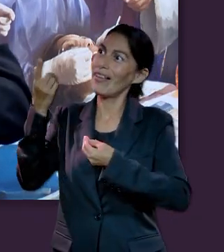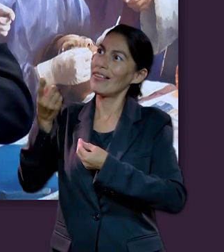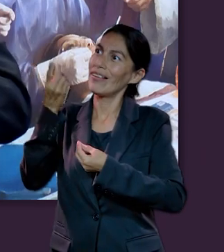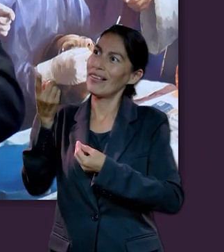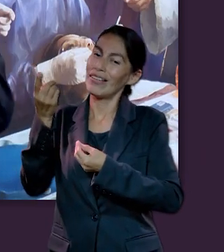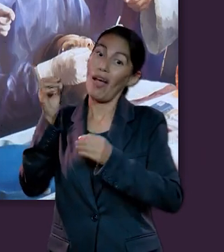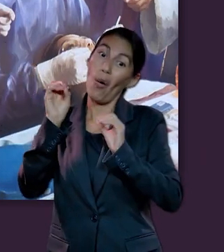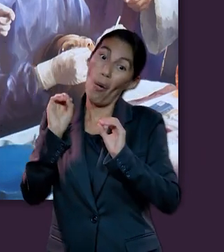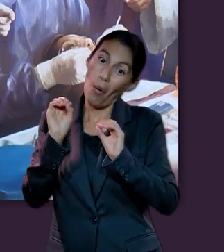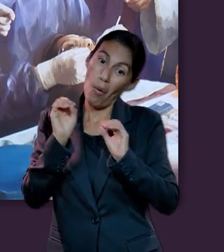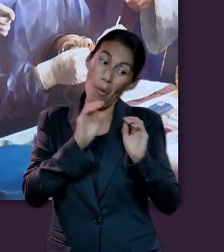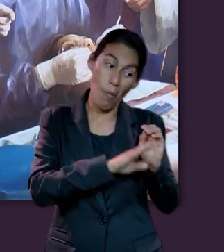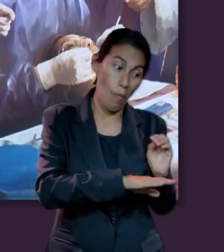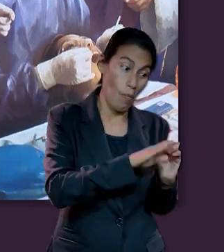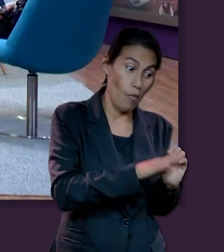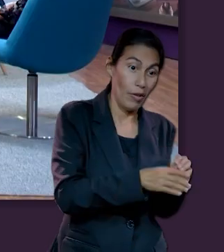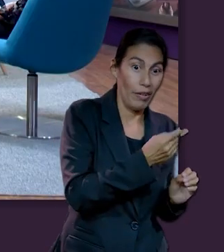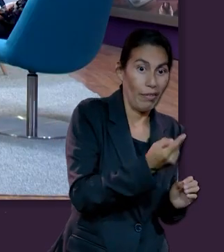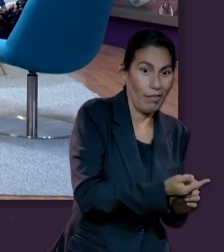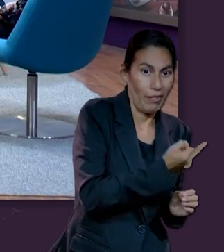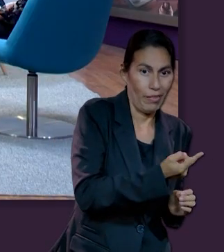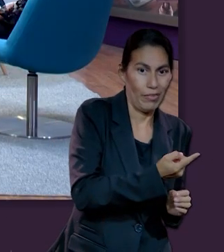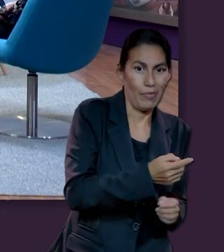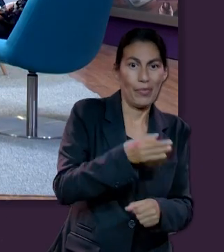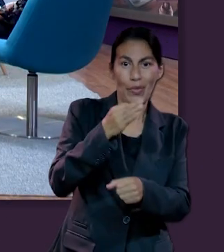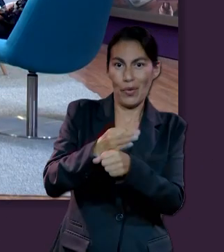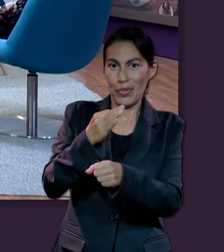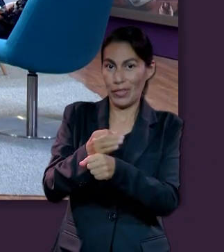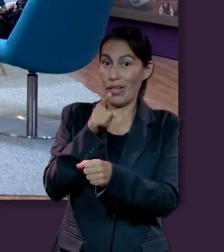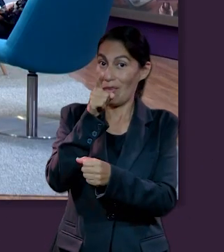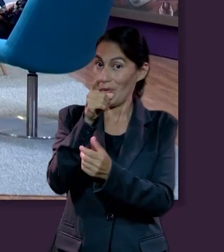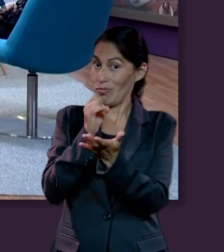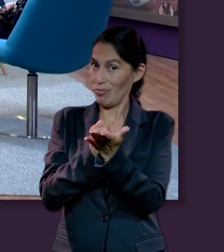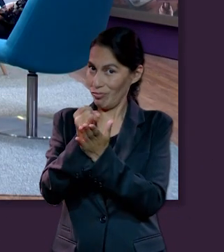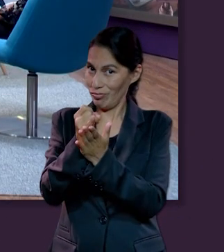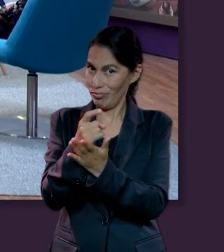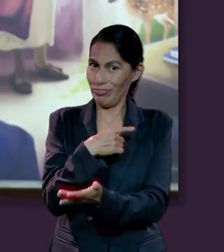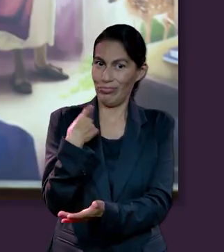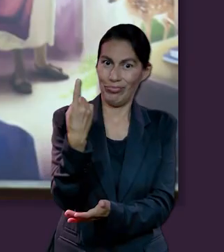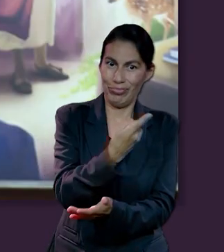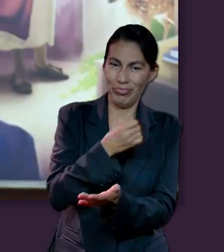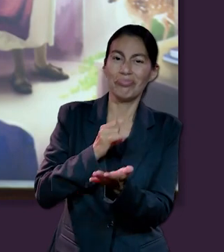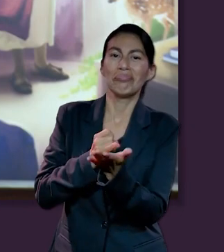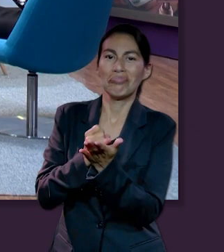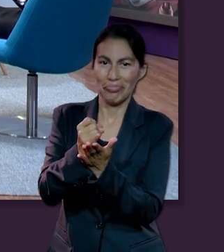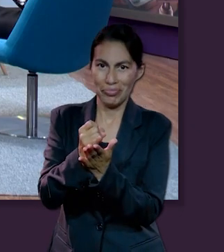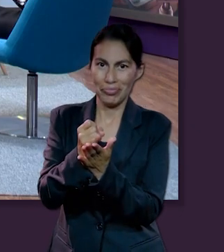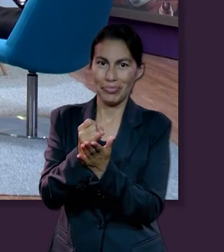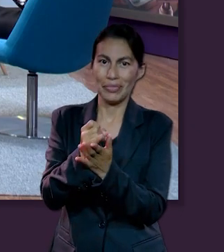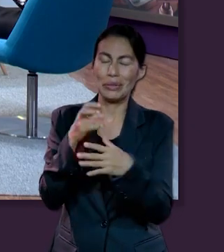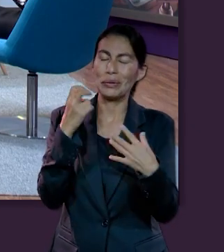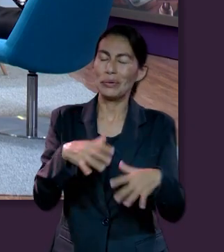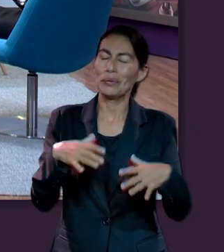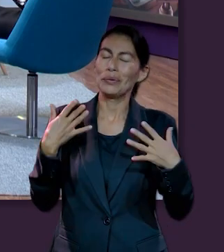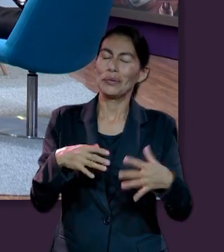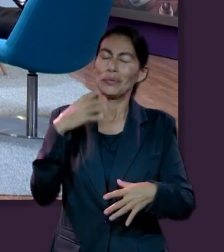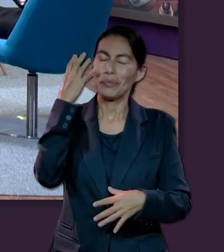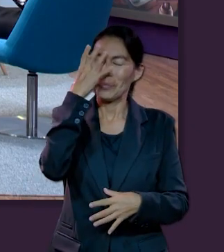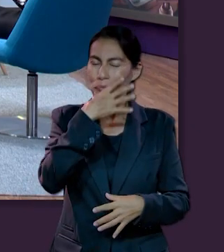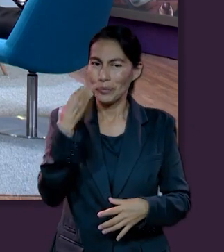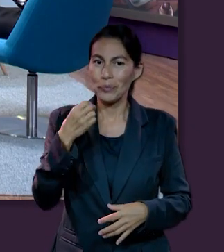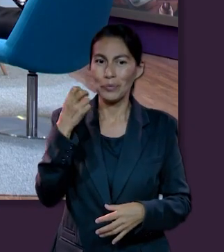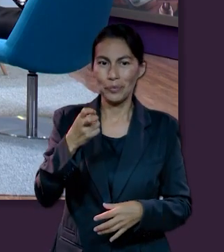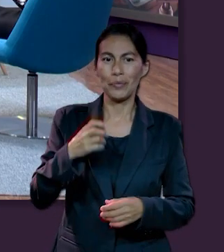eterna o para muerte eterna. Y la decisión está únicamente en nosotros. Qué hermoso. Qué hermoso darnos cuenta